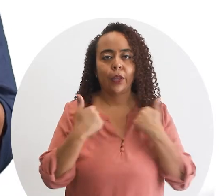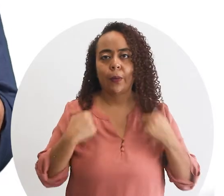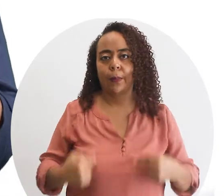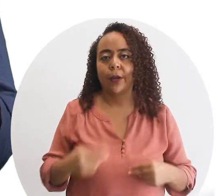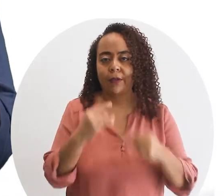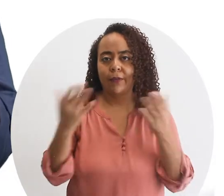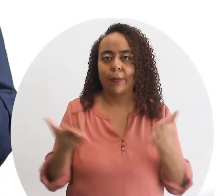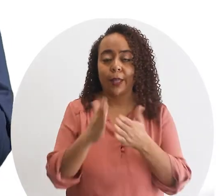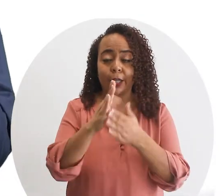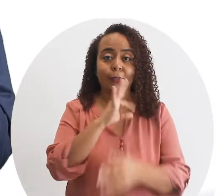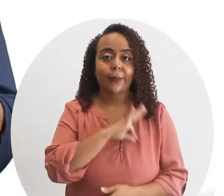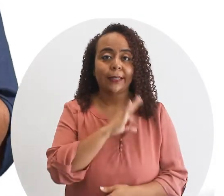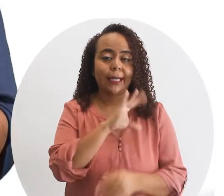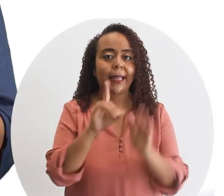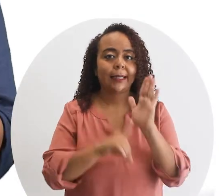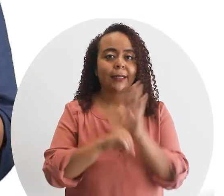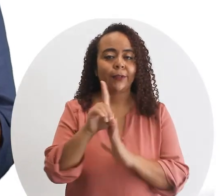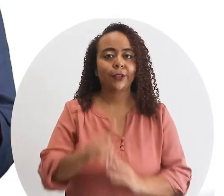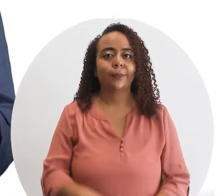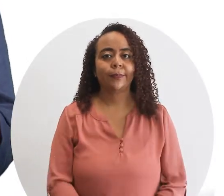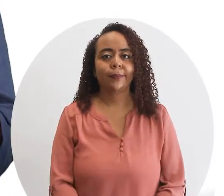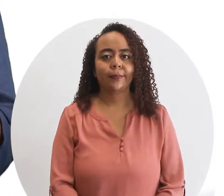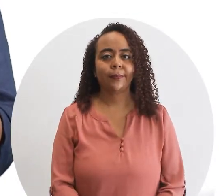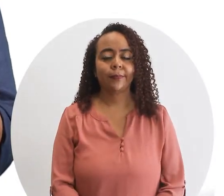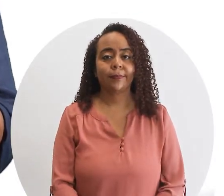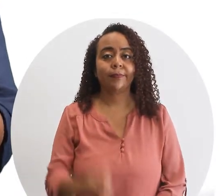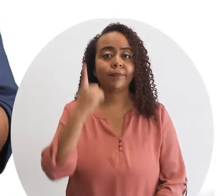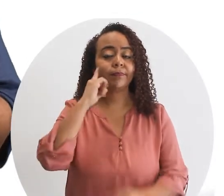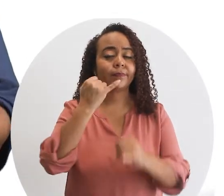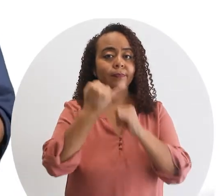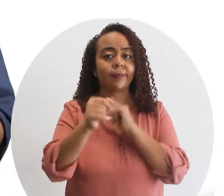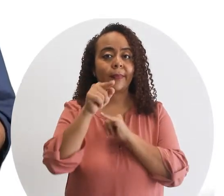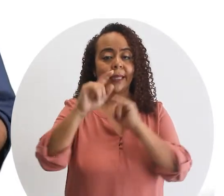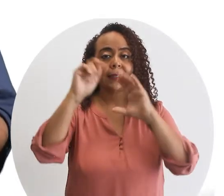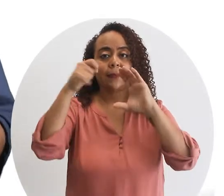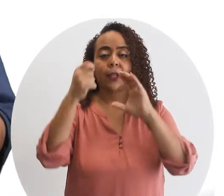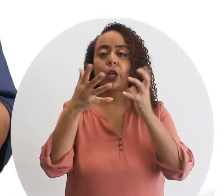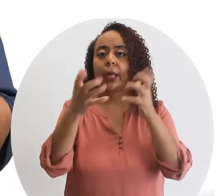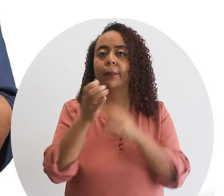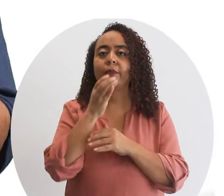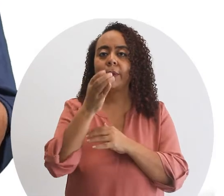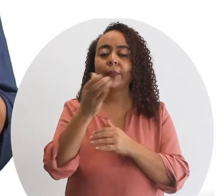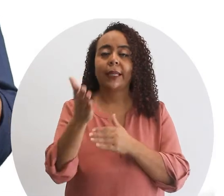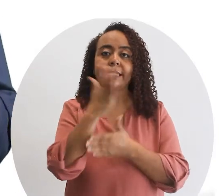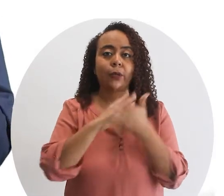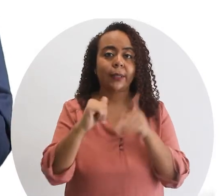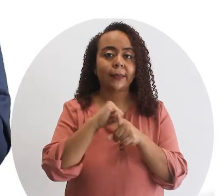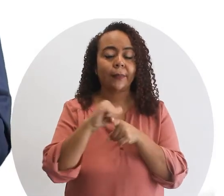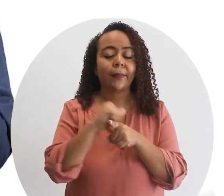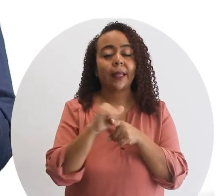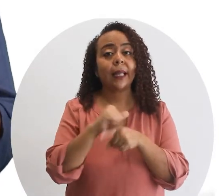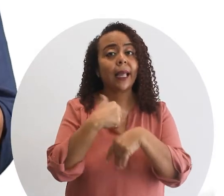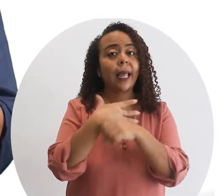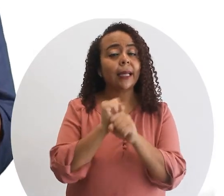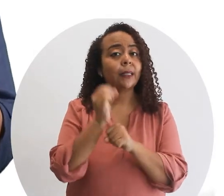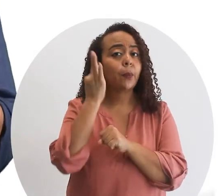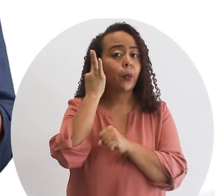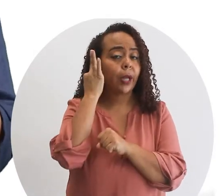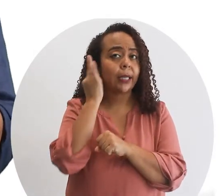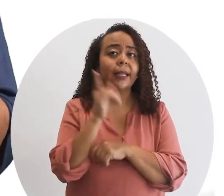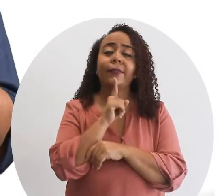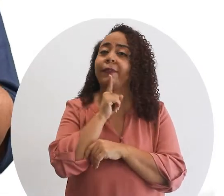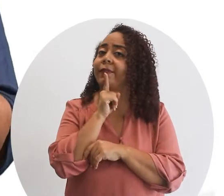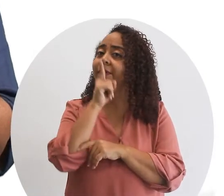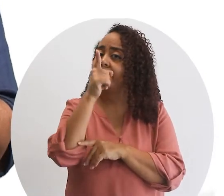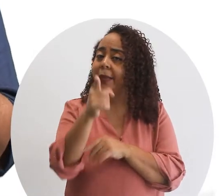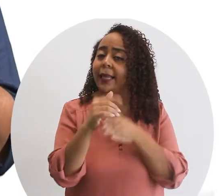talento humano y fomente su bienestar y desarrollo para finalizar este vídeo queremos recomendarles algunas prácticas que llevan a cabo las